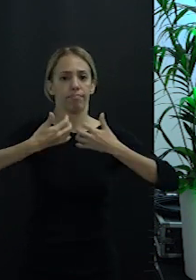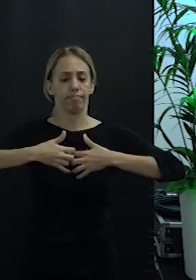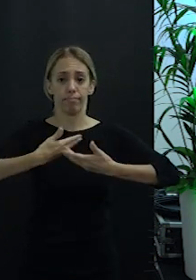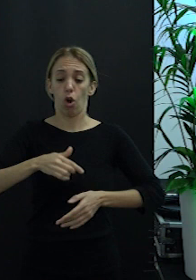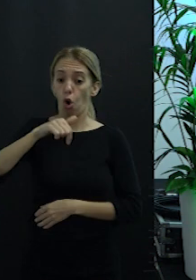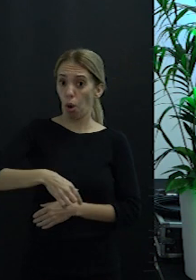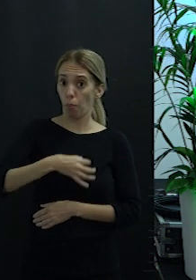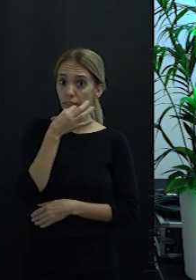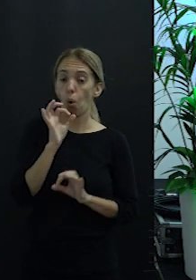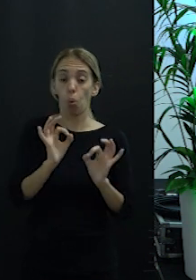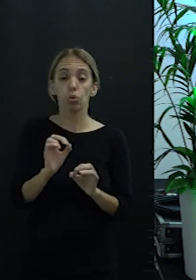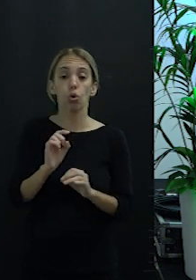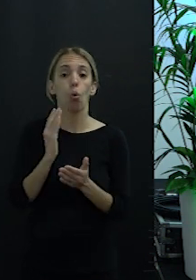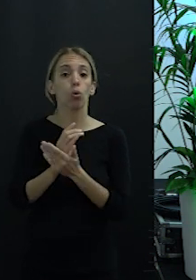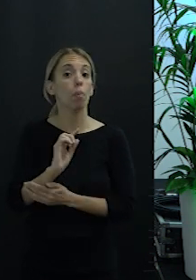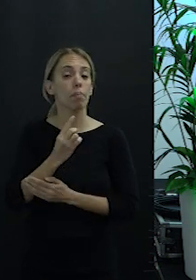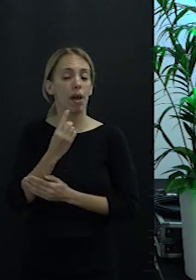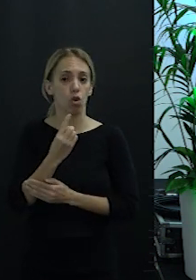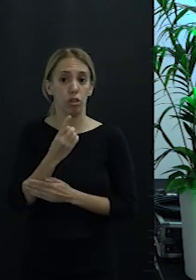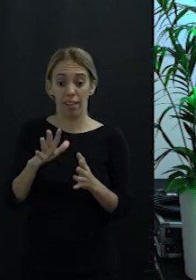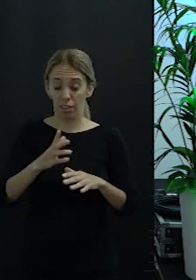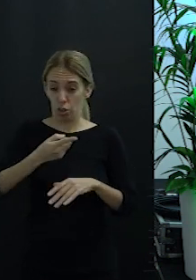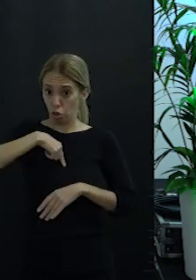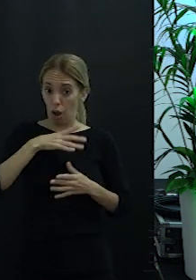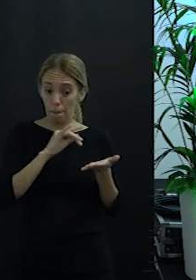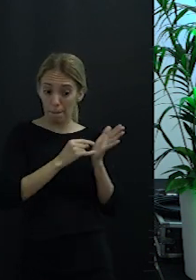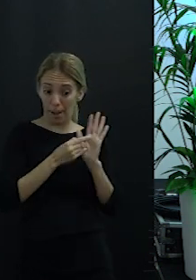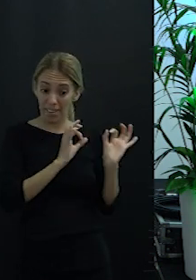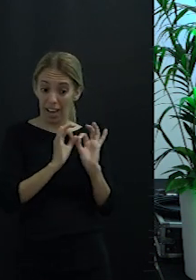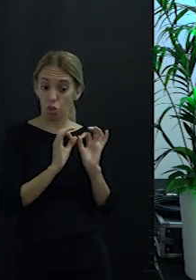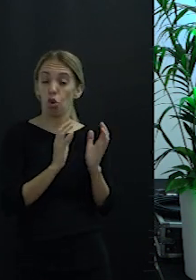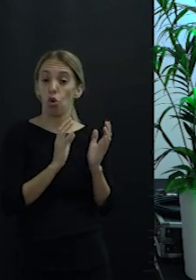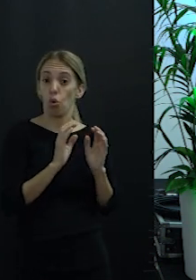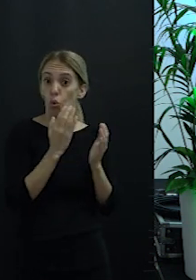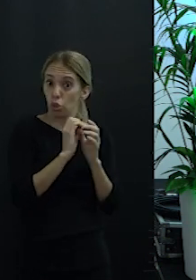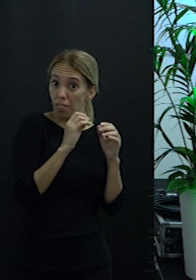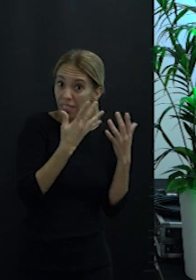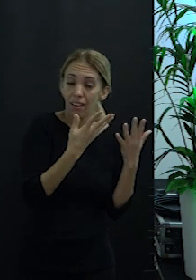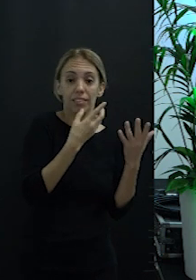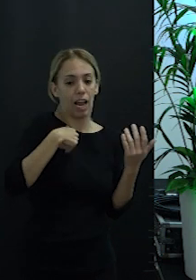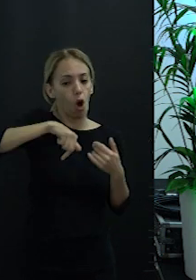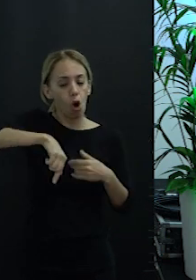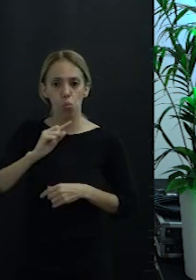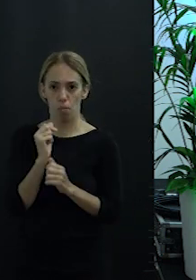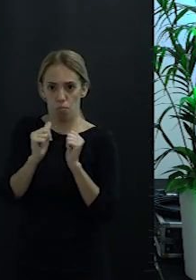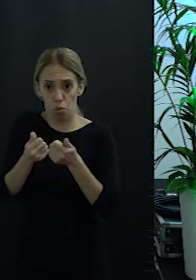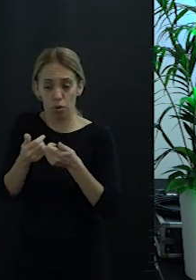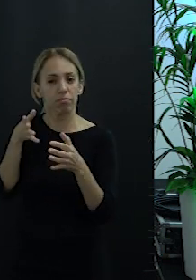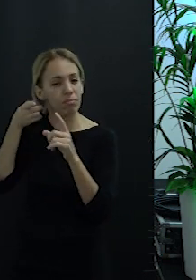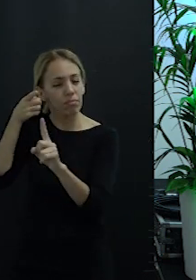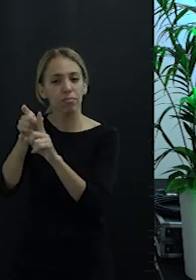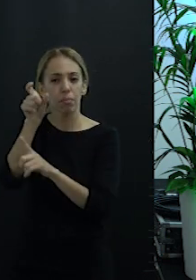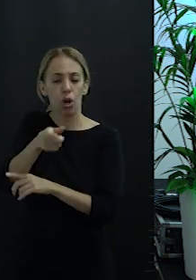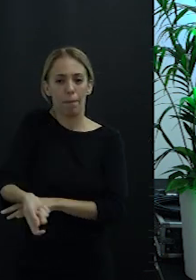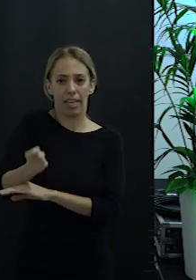tarde, da comienzo el primer curso de los diez cursos que tenemos planificados de pesca-turismo. Dirigidos a pescadores. El primero comienza en la